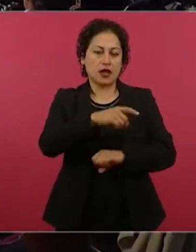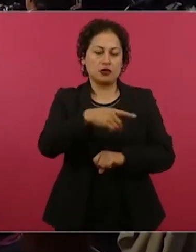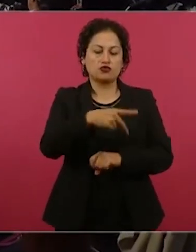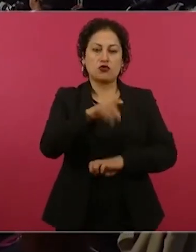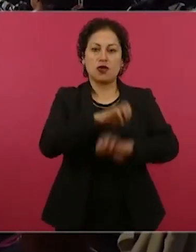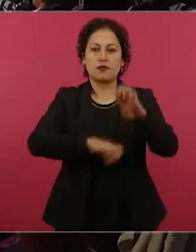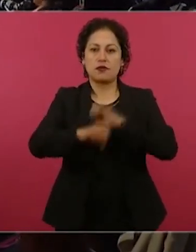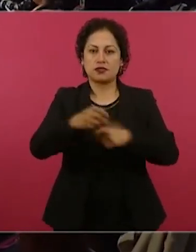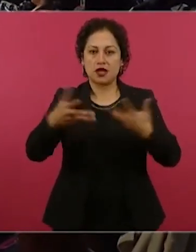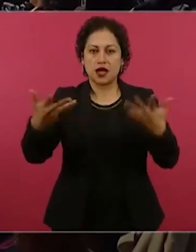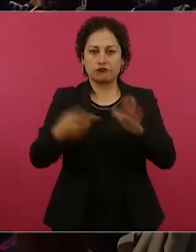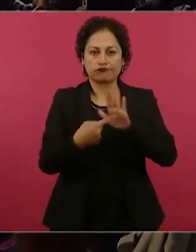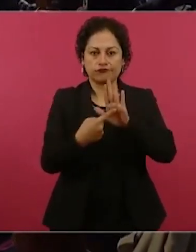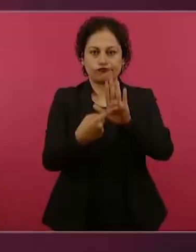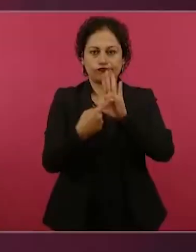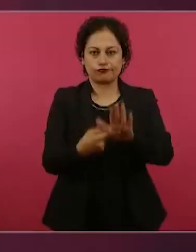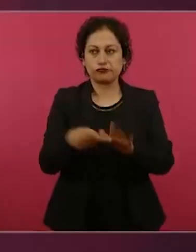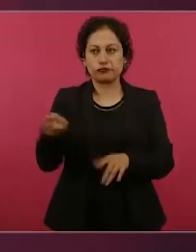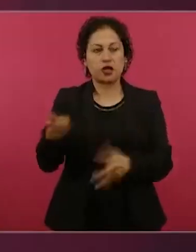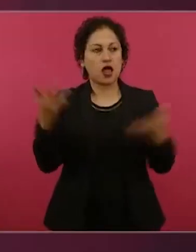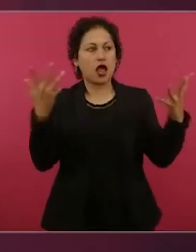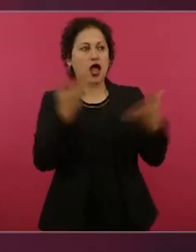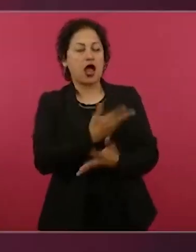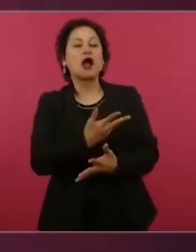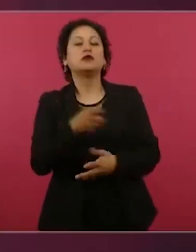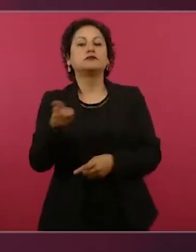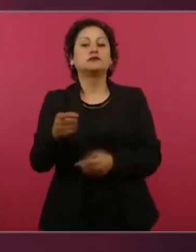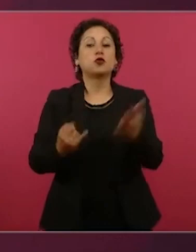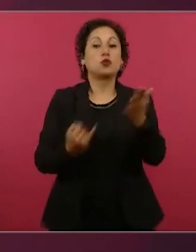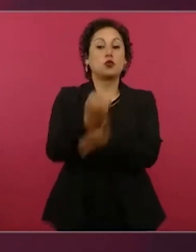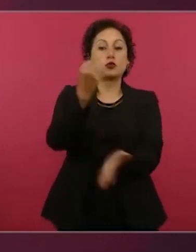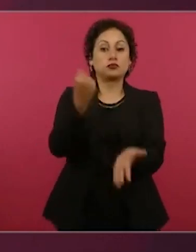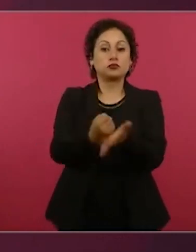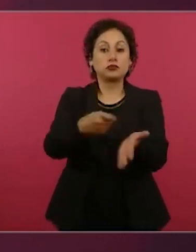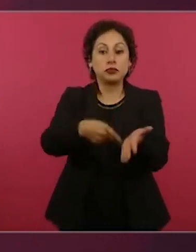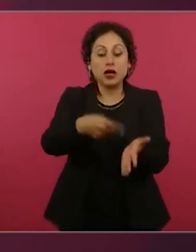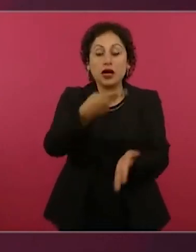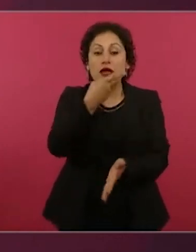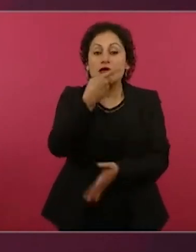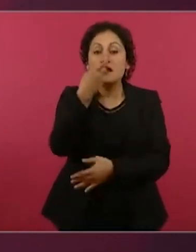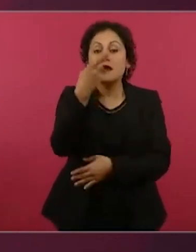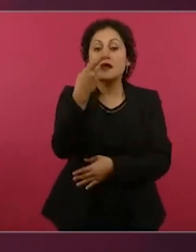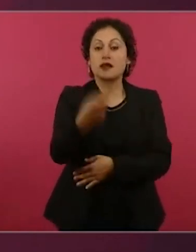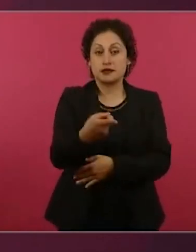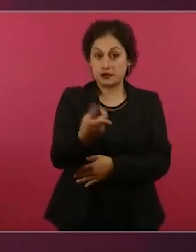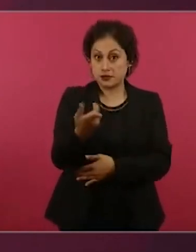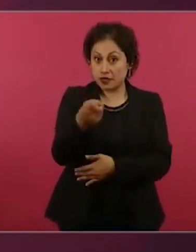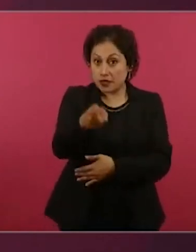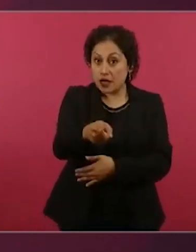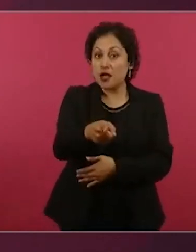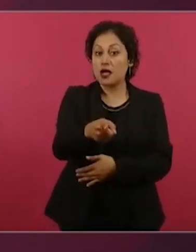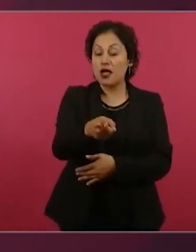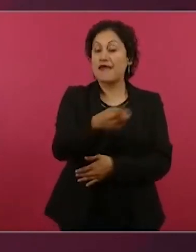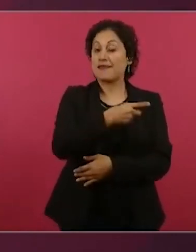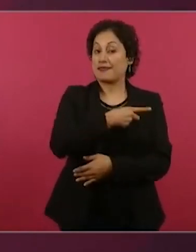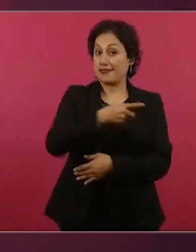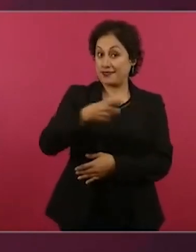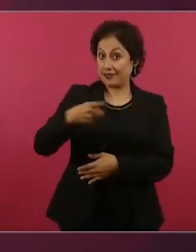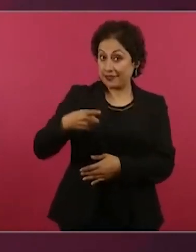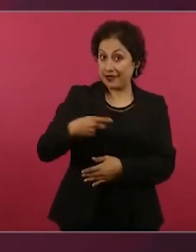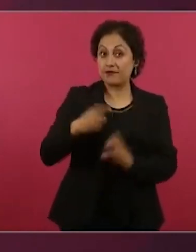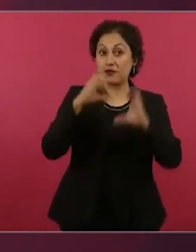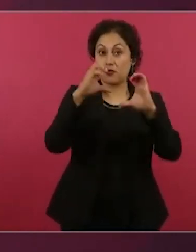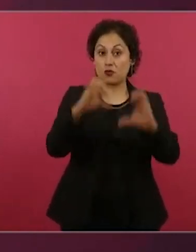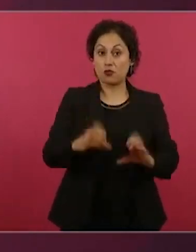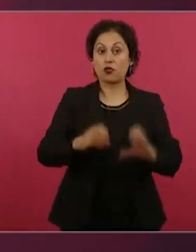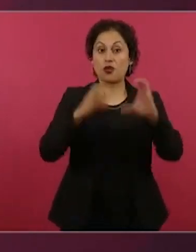ordena al presidente abstenerse de transmitir nuevamente con comillas cualquier discurso de odio hacia la